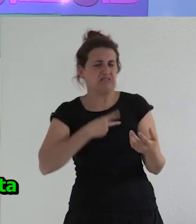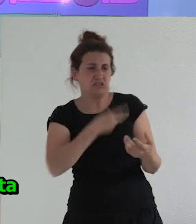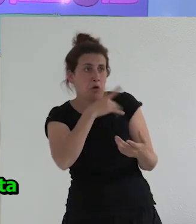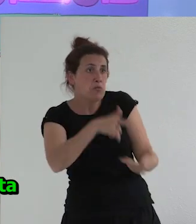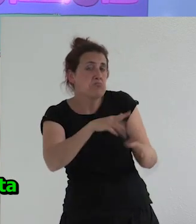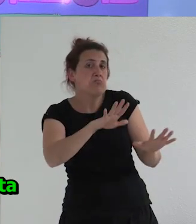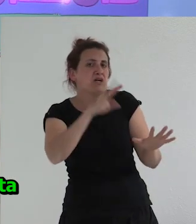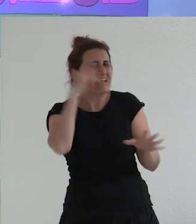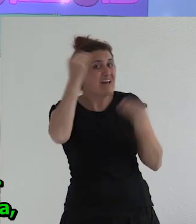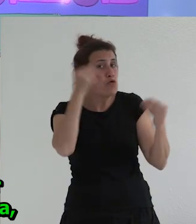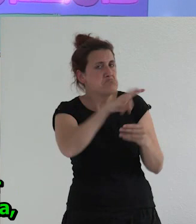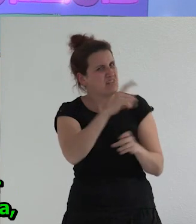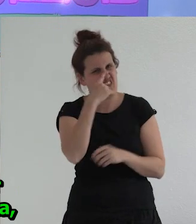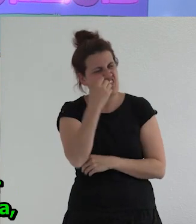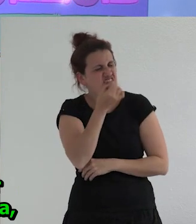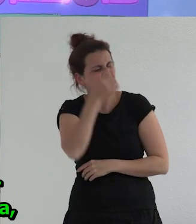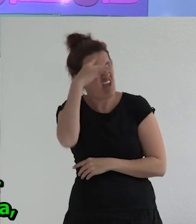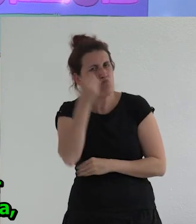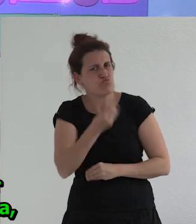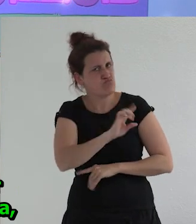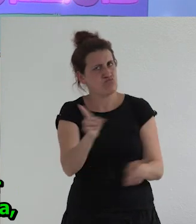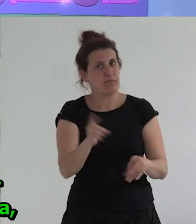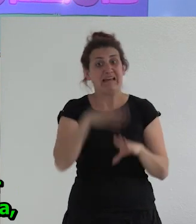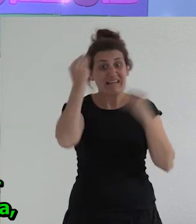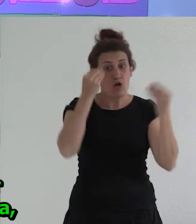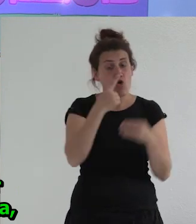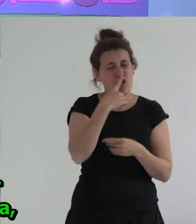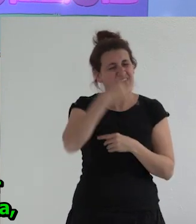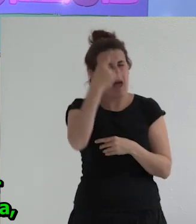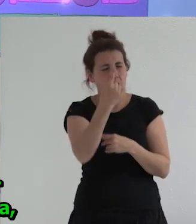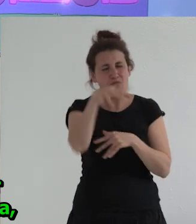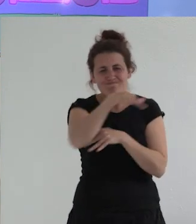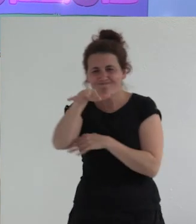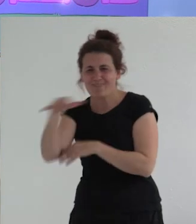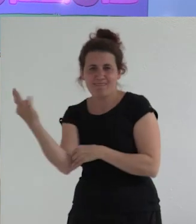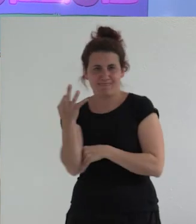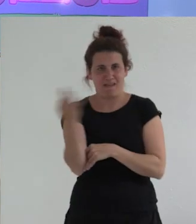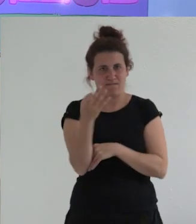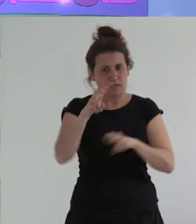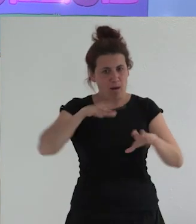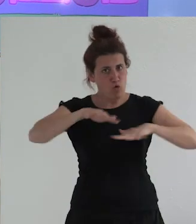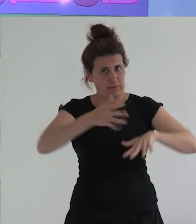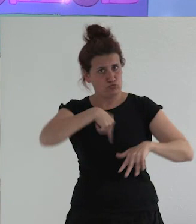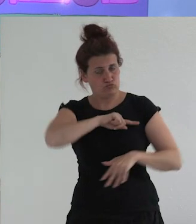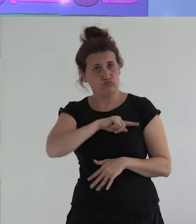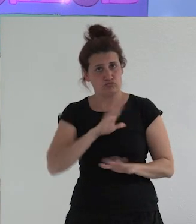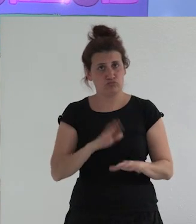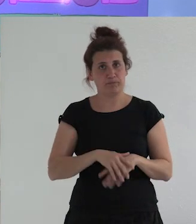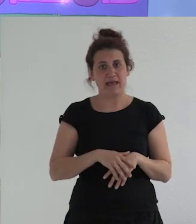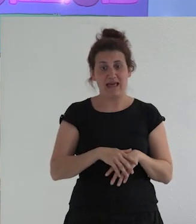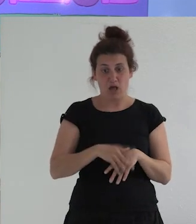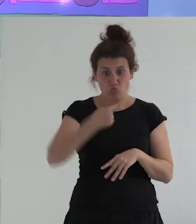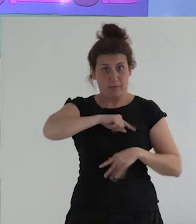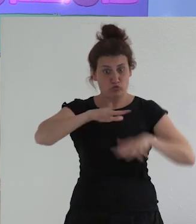biologicista es una mala idea y creo que tiene que haber algún lugar en el que podamos tener esa disputa estratégica en nuestros movimientos es decir dentro de